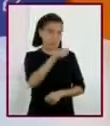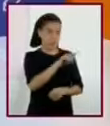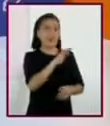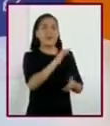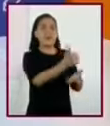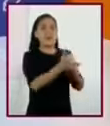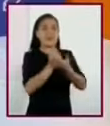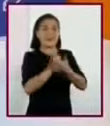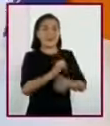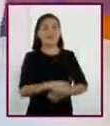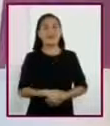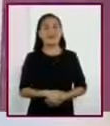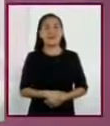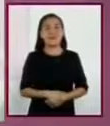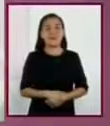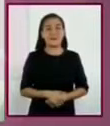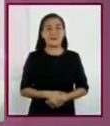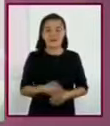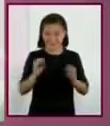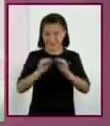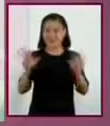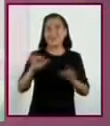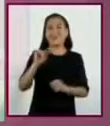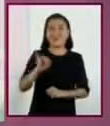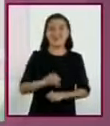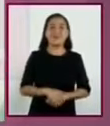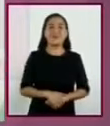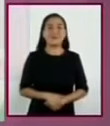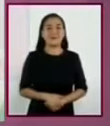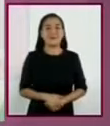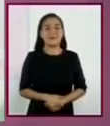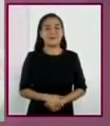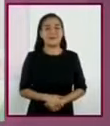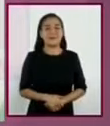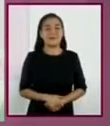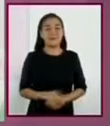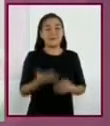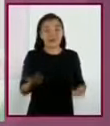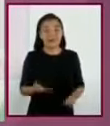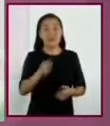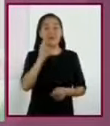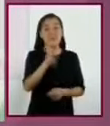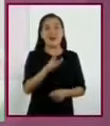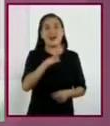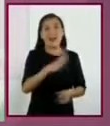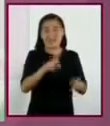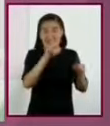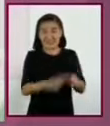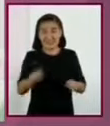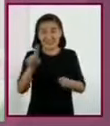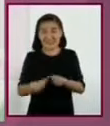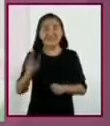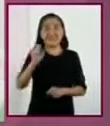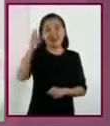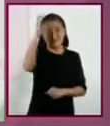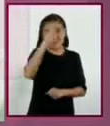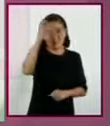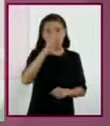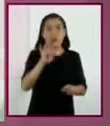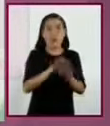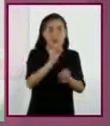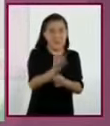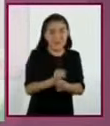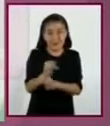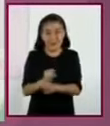a leer ese párrafo? Claro que sí, maestra. A pesar de los vertiginosos avances de la ciencia en general